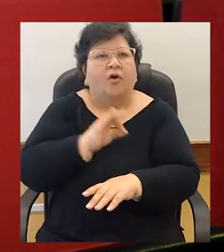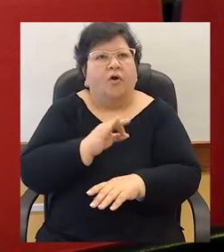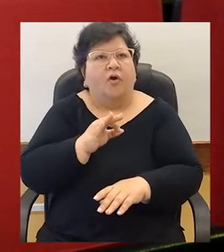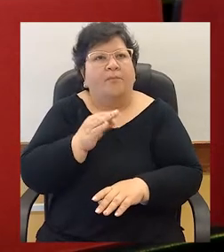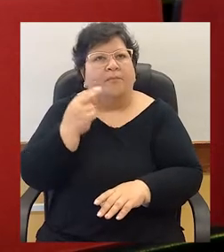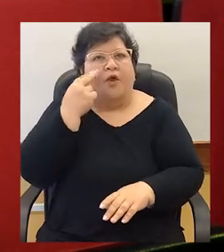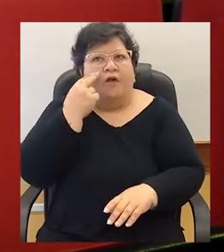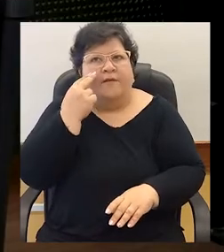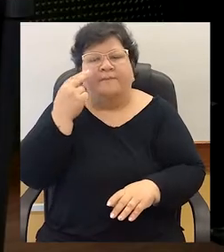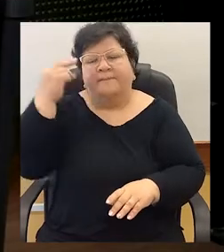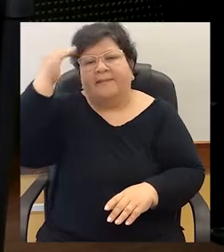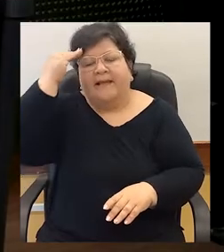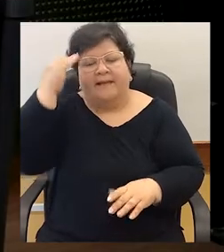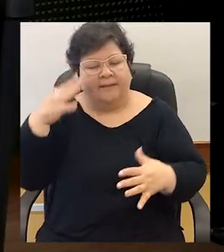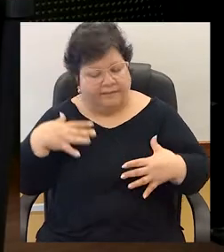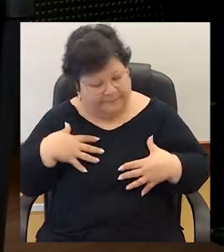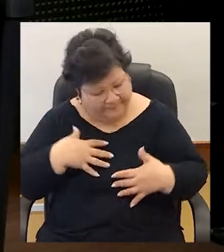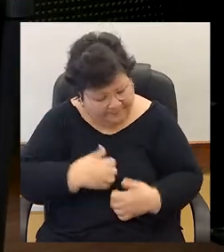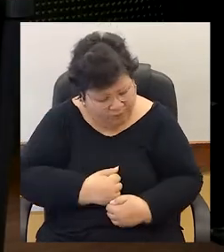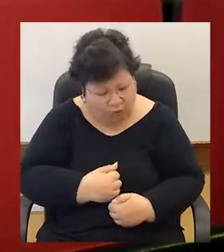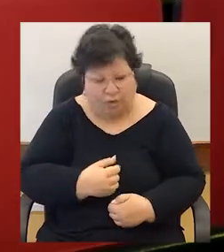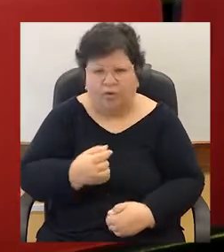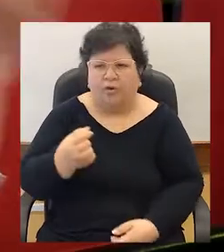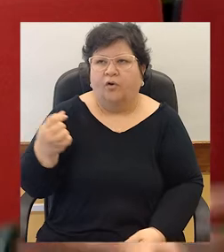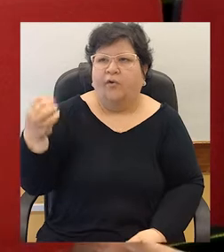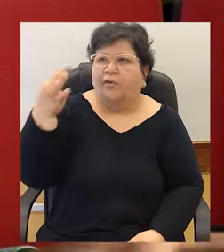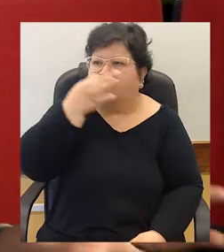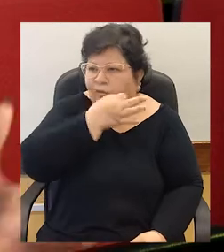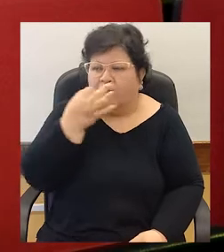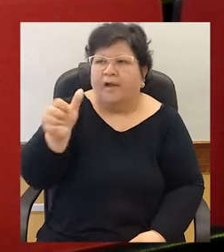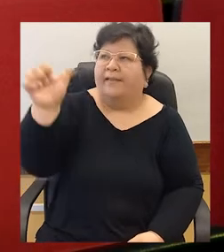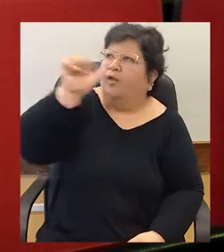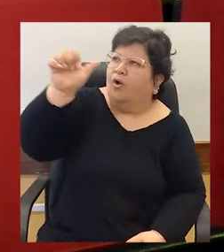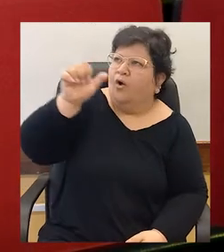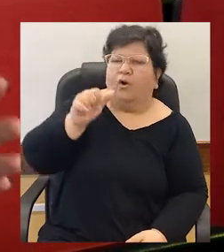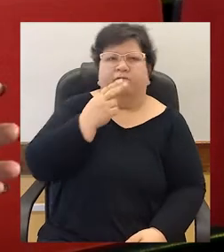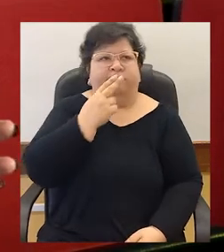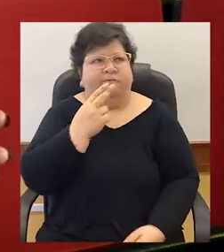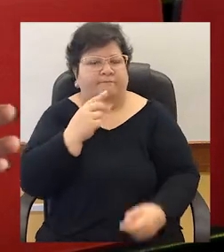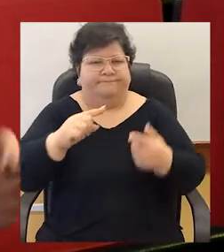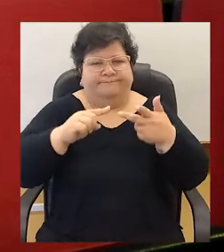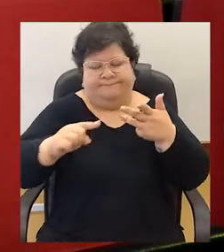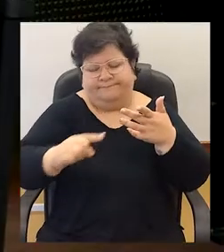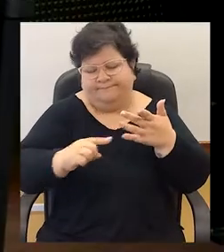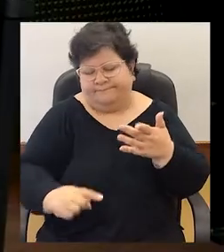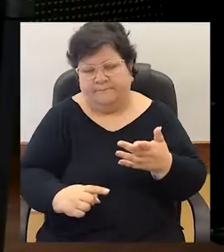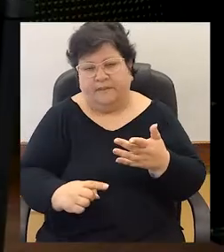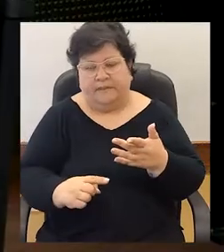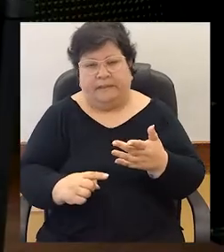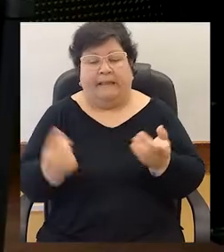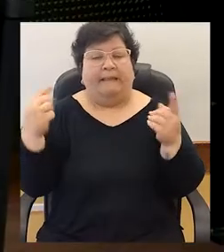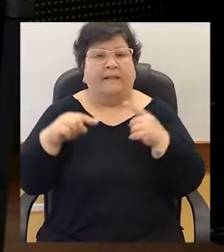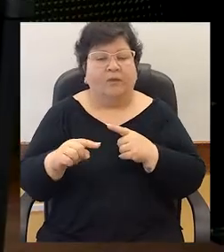mentales como la depresión, el consumo de sustancias, el consumo de alcohol. Entonces es un buen momento, justamente por